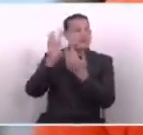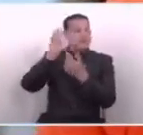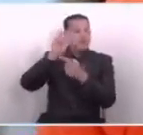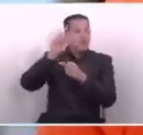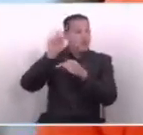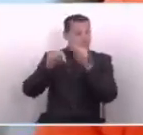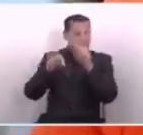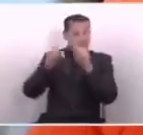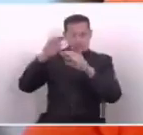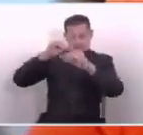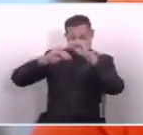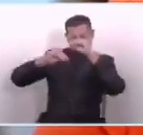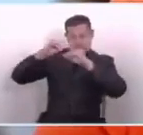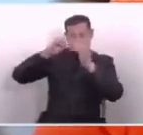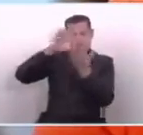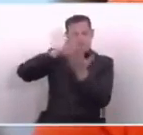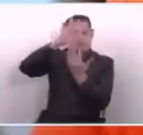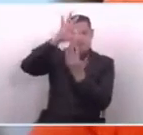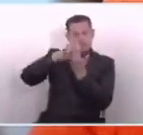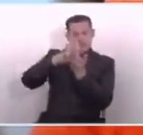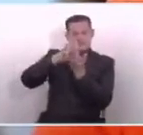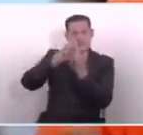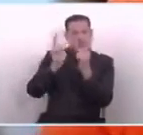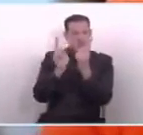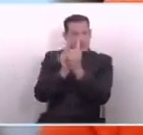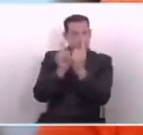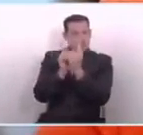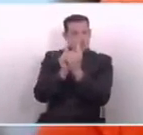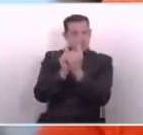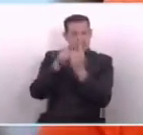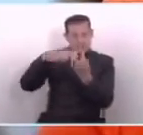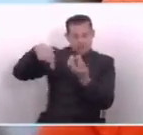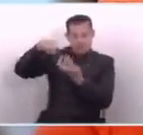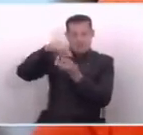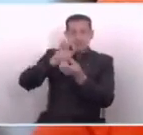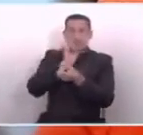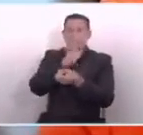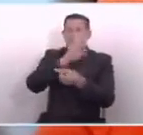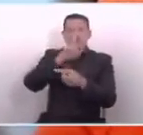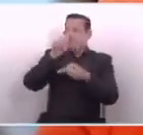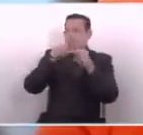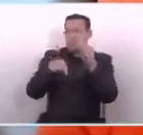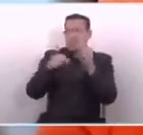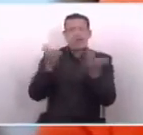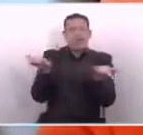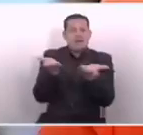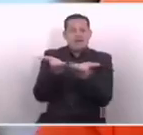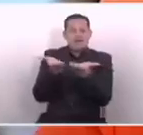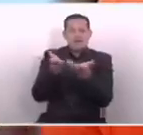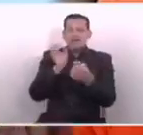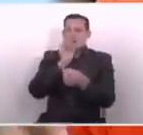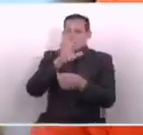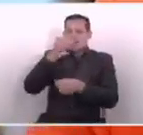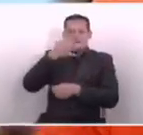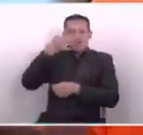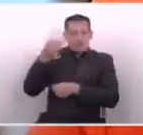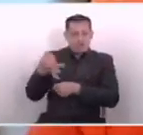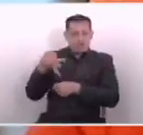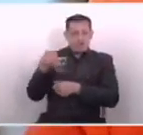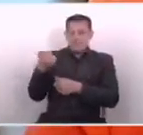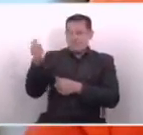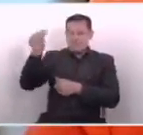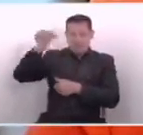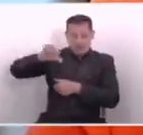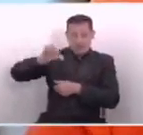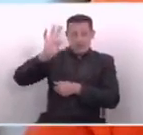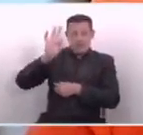capaces de administrar el programa, reconozcanlo y digan, no pudimos hacerlo. Y si los malos del